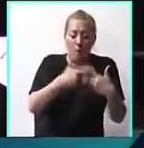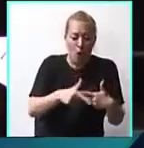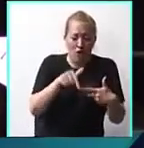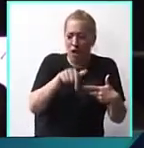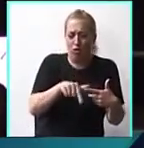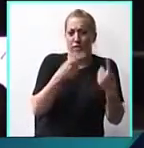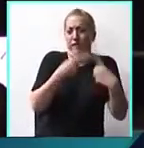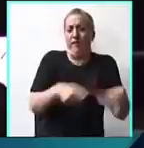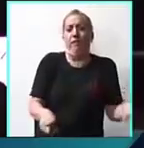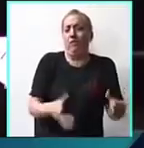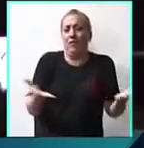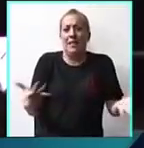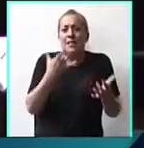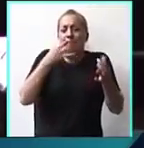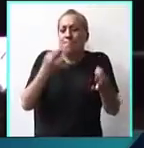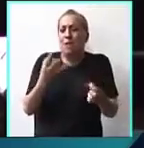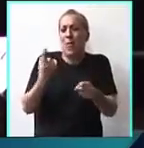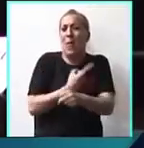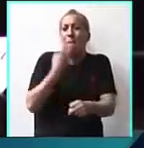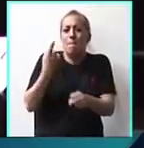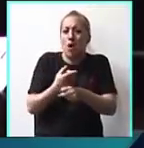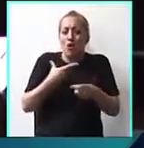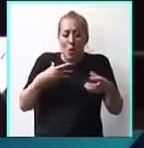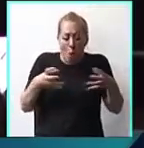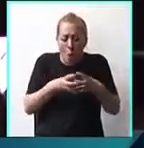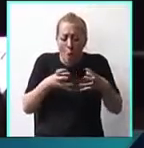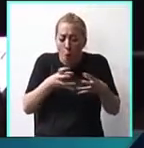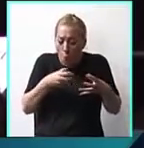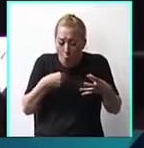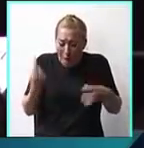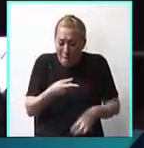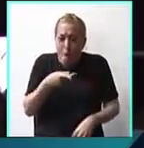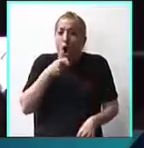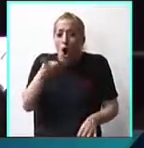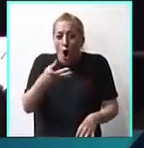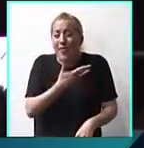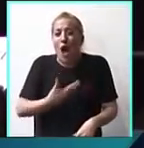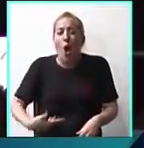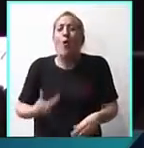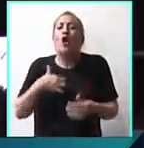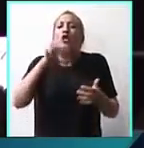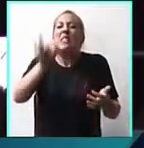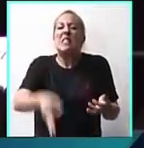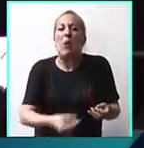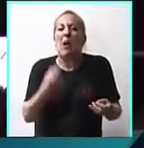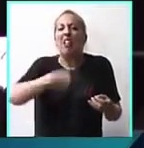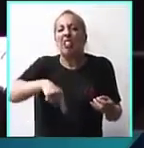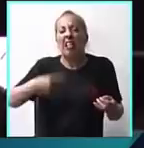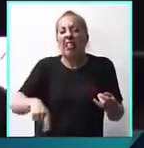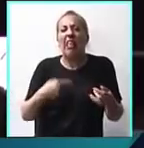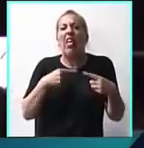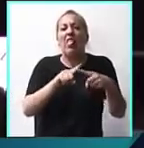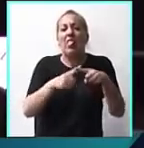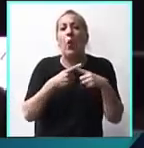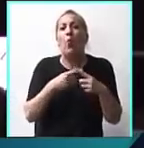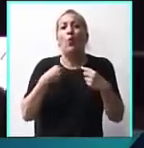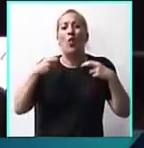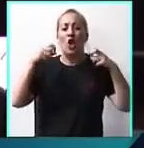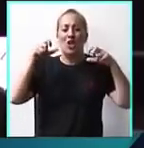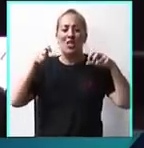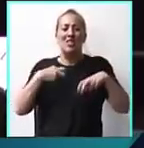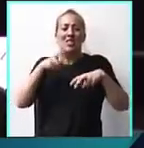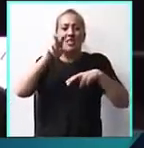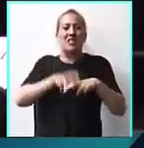imposible, nos ha sido imposible a la oposición saber qué es lo que vamos a discutir cuando nos sentamos en el recinto.